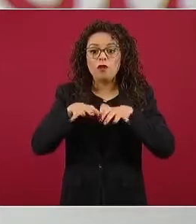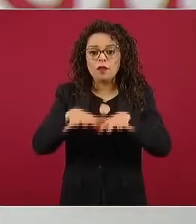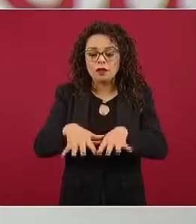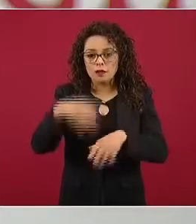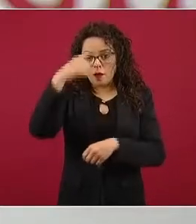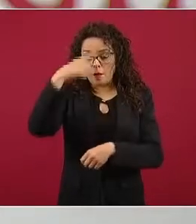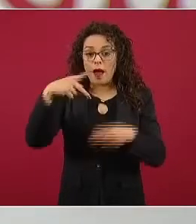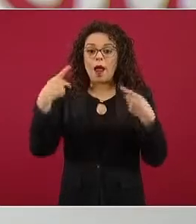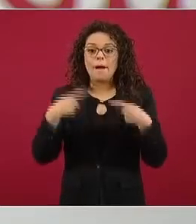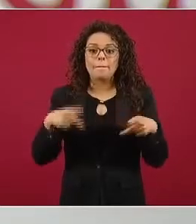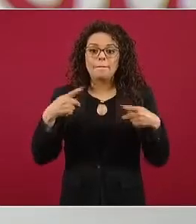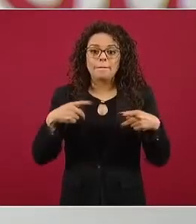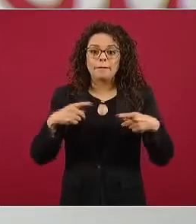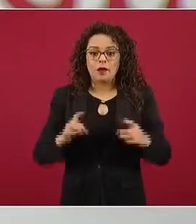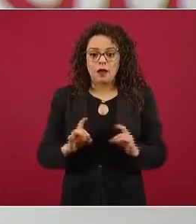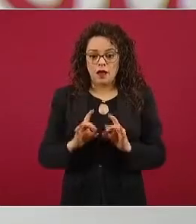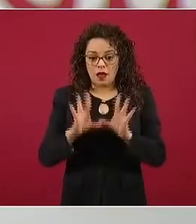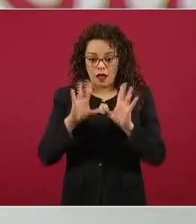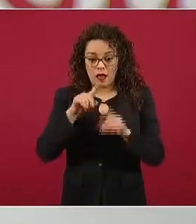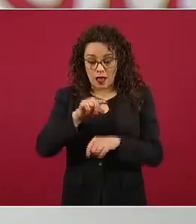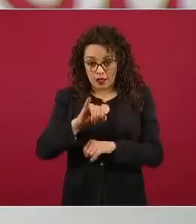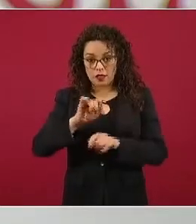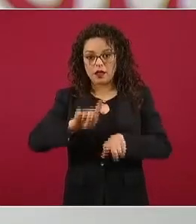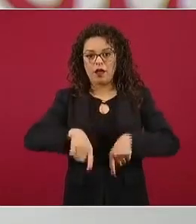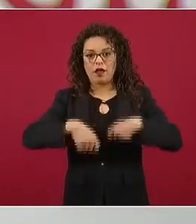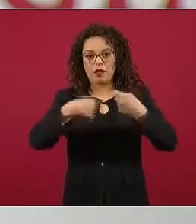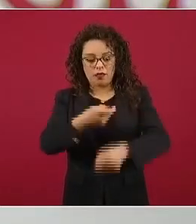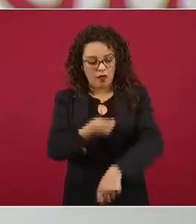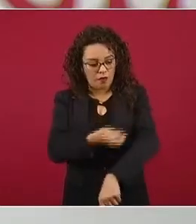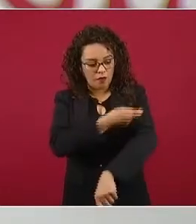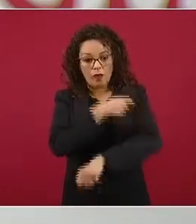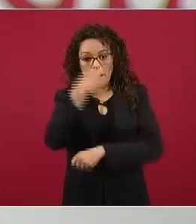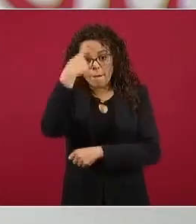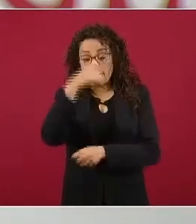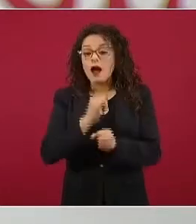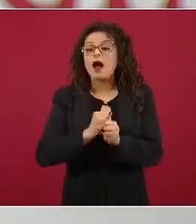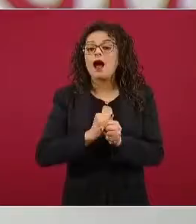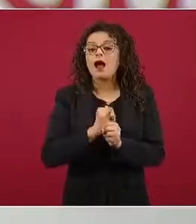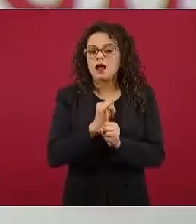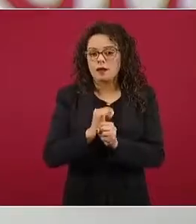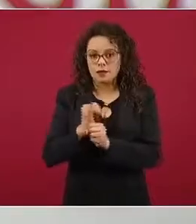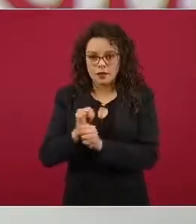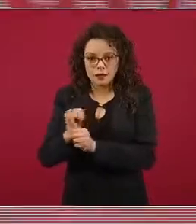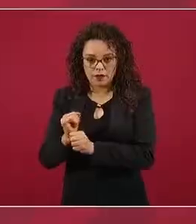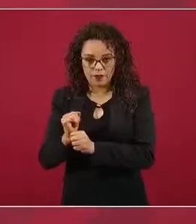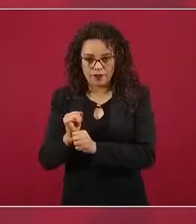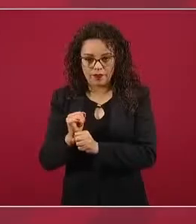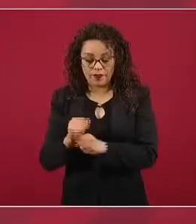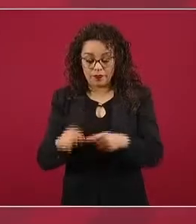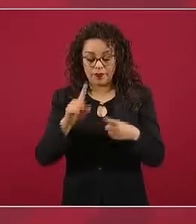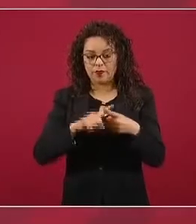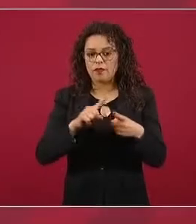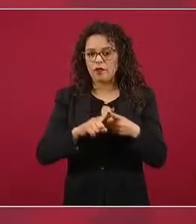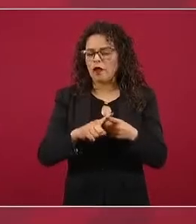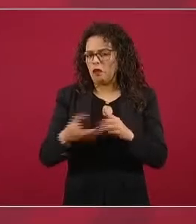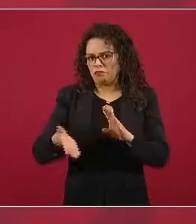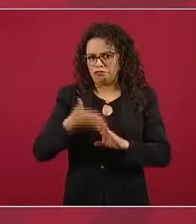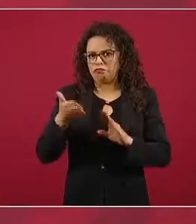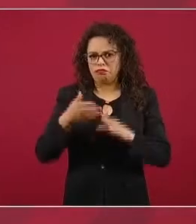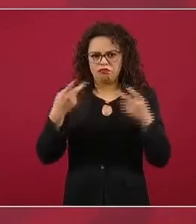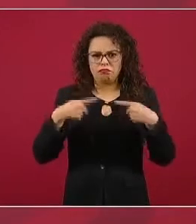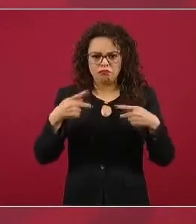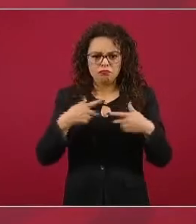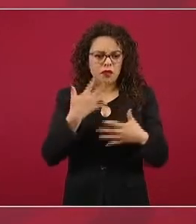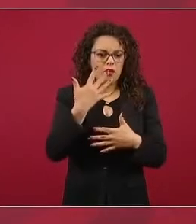pudieran recibir el producto de investigación. En la fase uno son pocas personas, son 10,